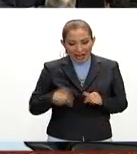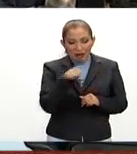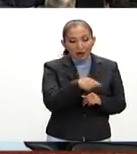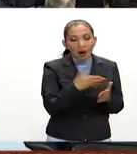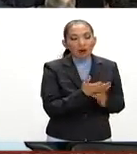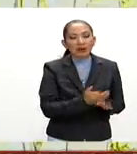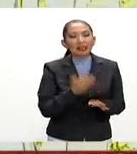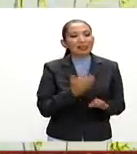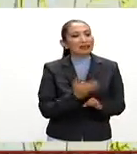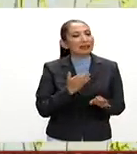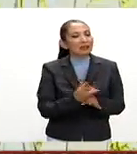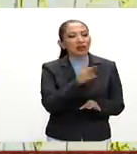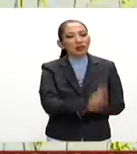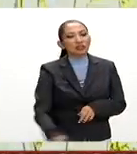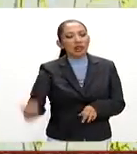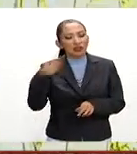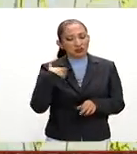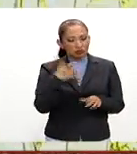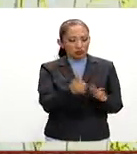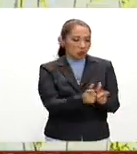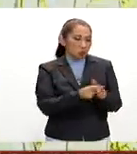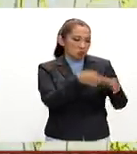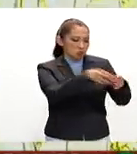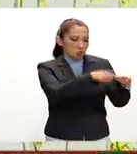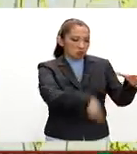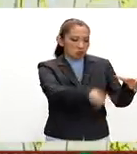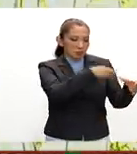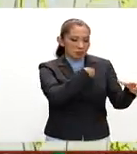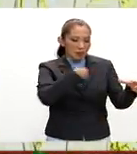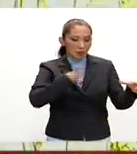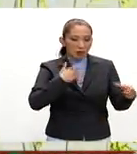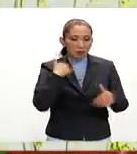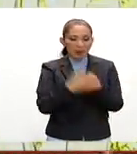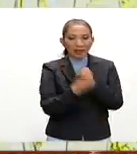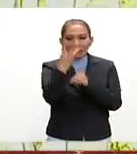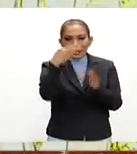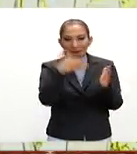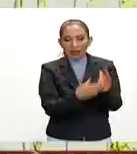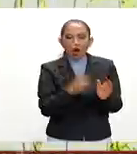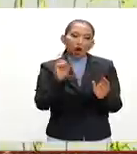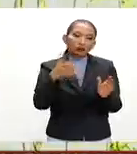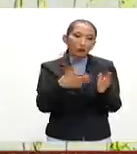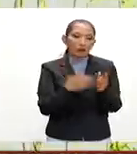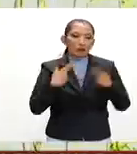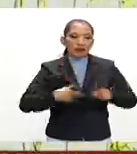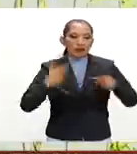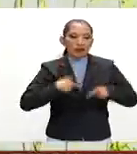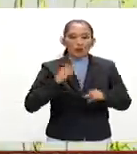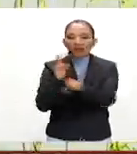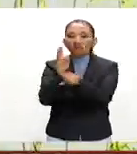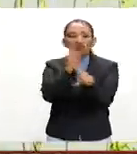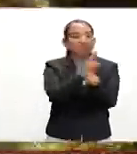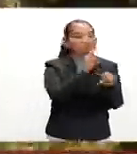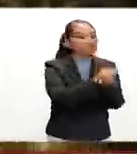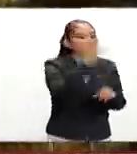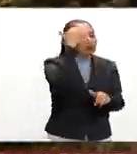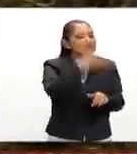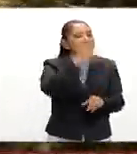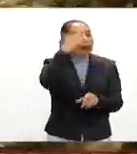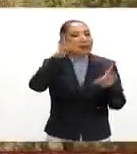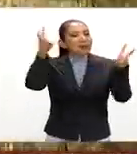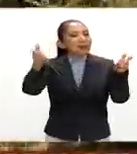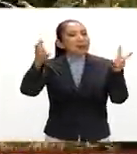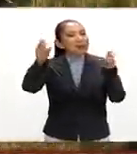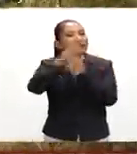que actualmente son 200 elementos pero se espera concluir el sexenio con 3 mil o 5 mil gendarmes capacitados en